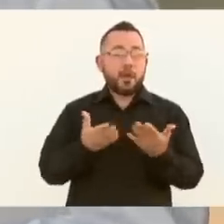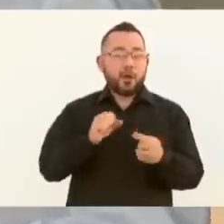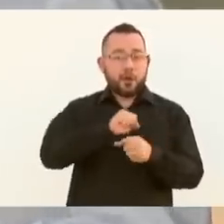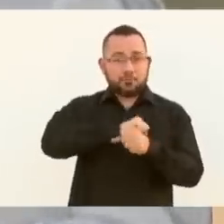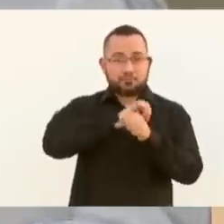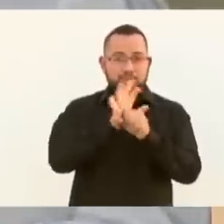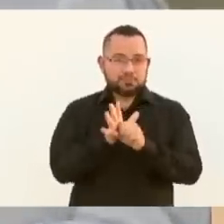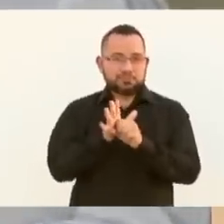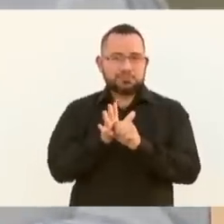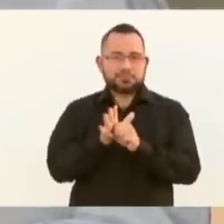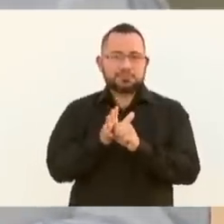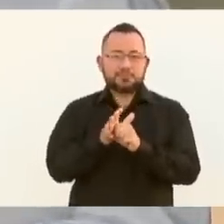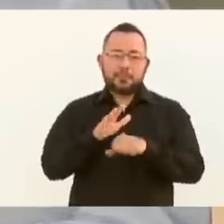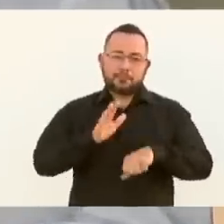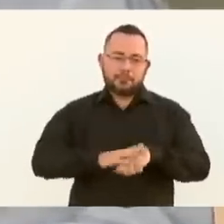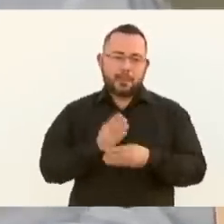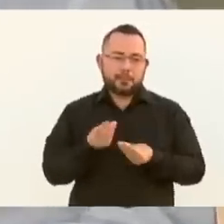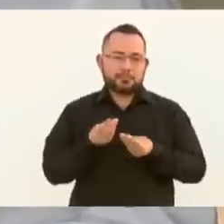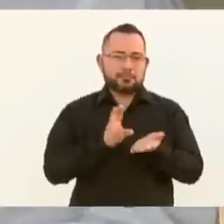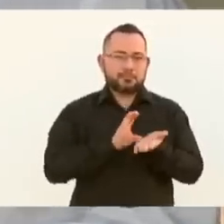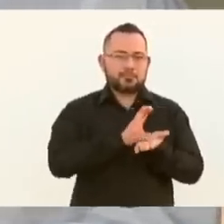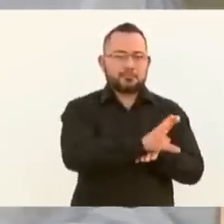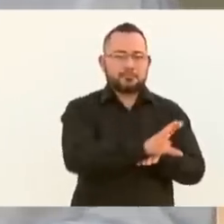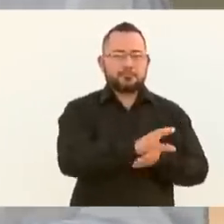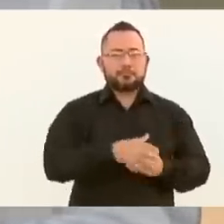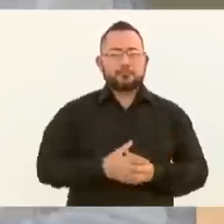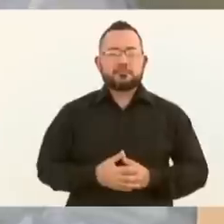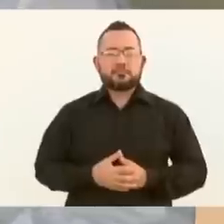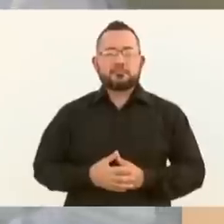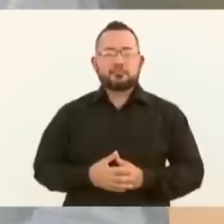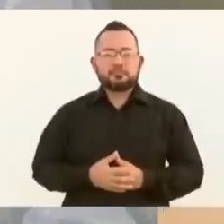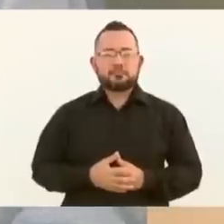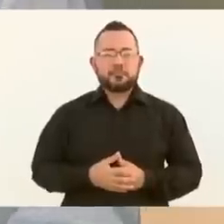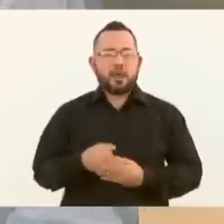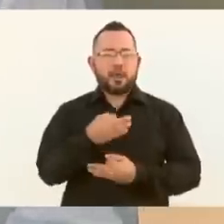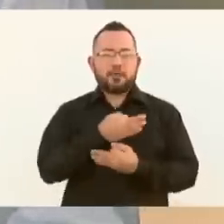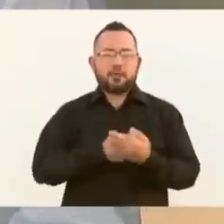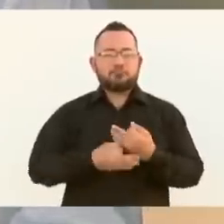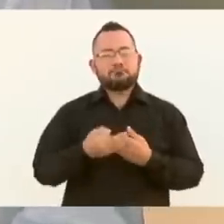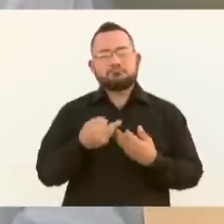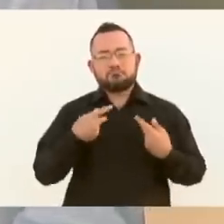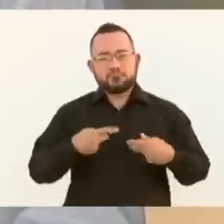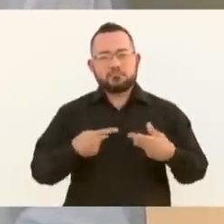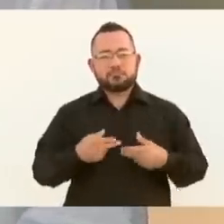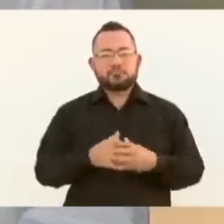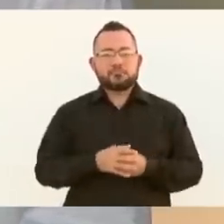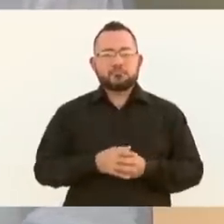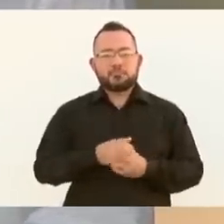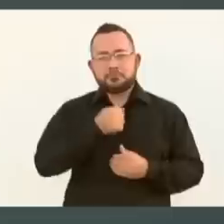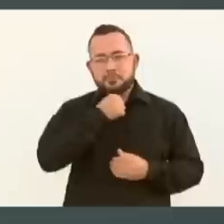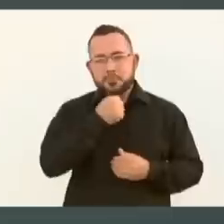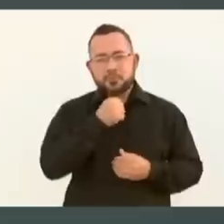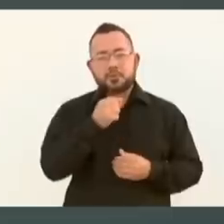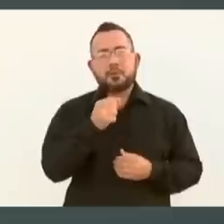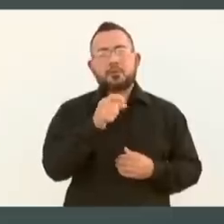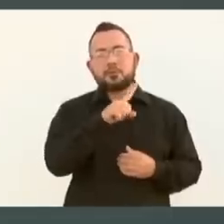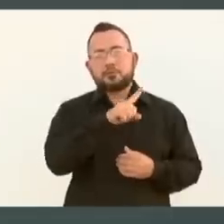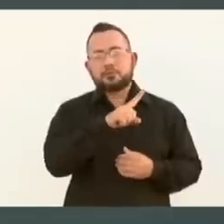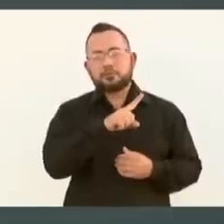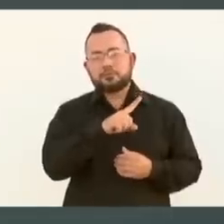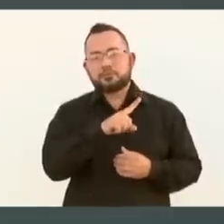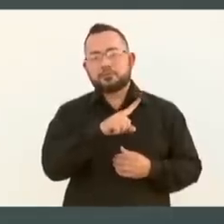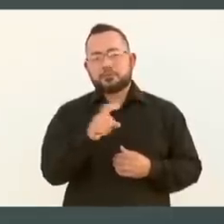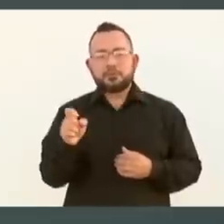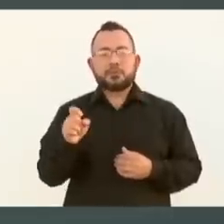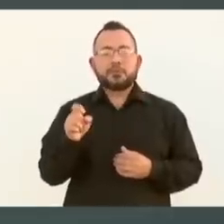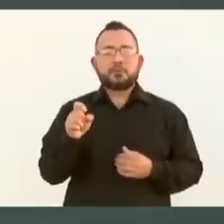les adelantó esta pensión a los 180 mil adultos mayores de